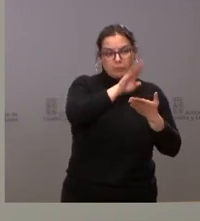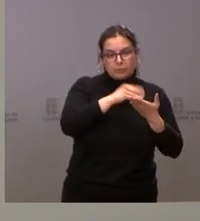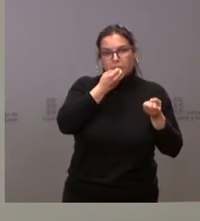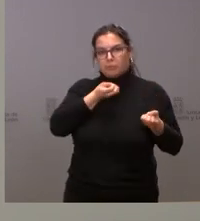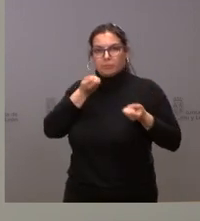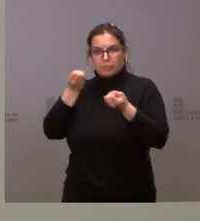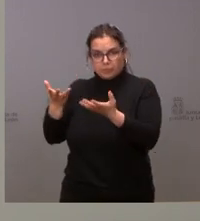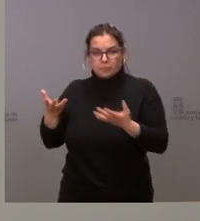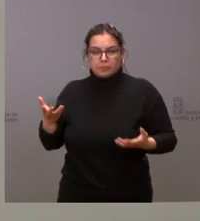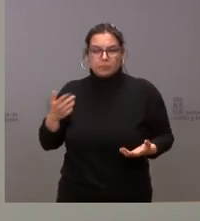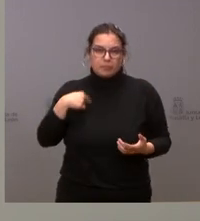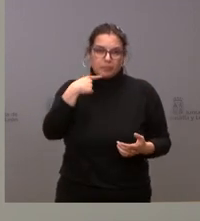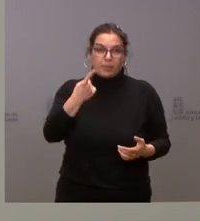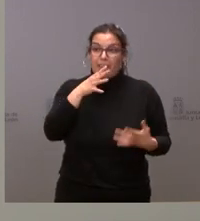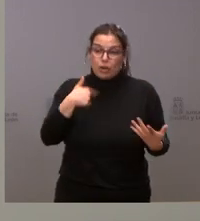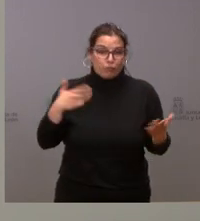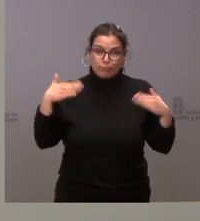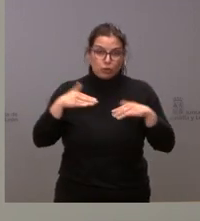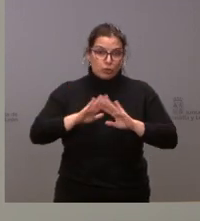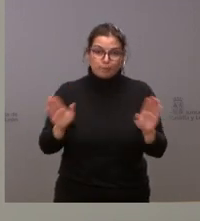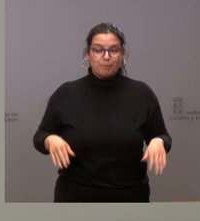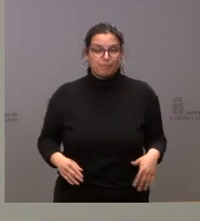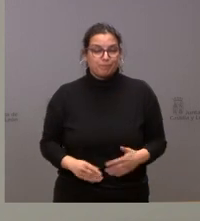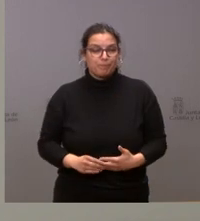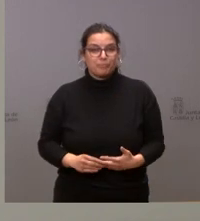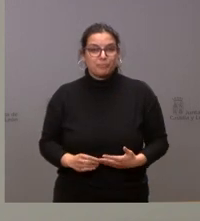podérselos facilitar, pero aquí no lo tengo en este momento.